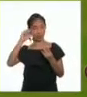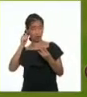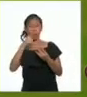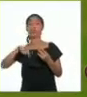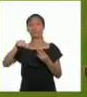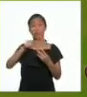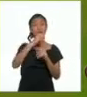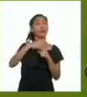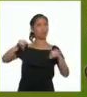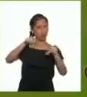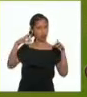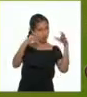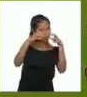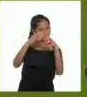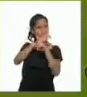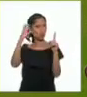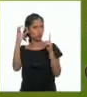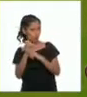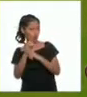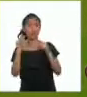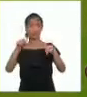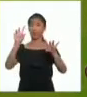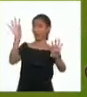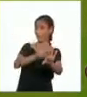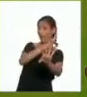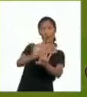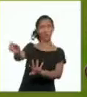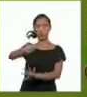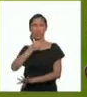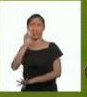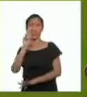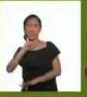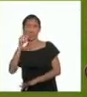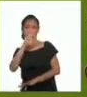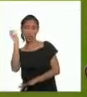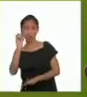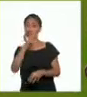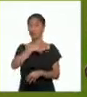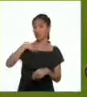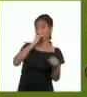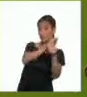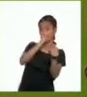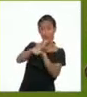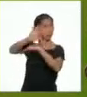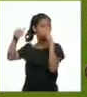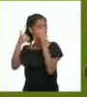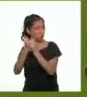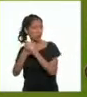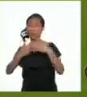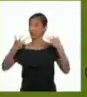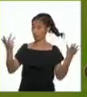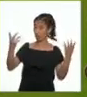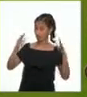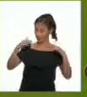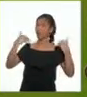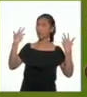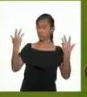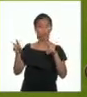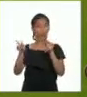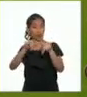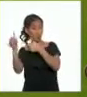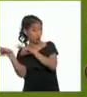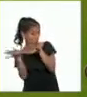cultural del bicentenario así que nuestra música nuestros retablos nuestras iglesias y todo lo que somos tendrá el